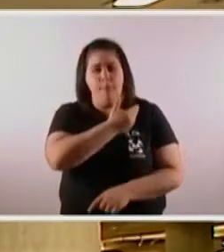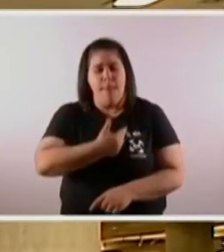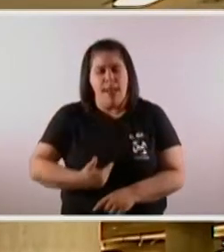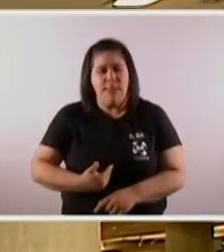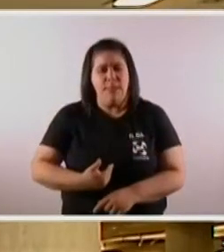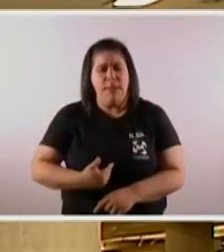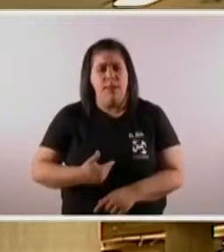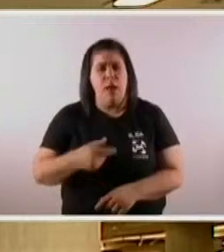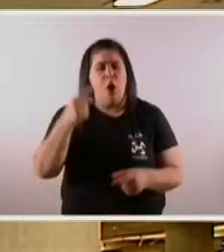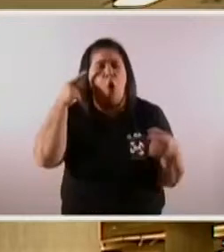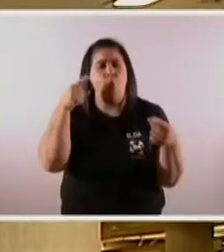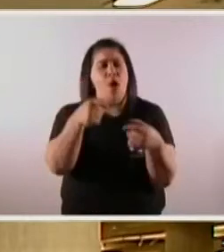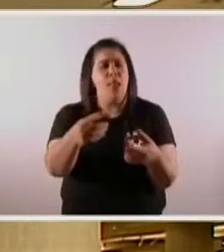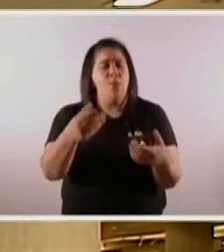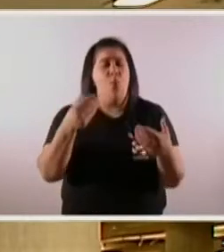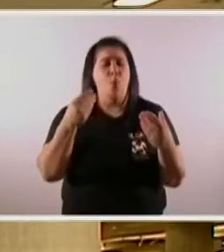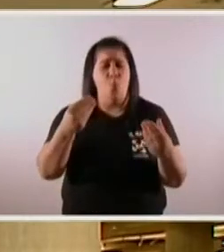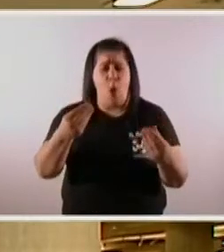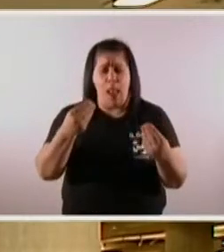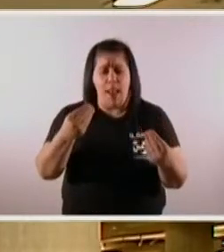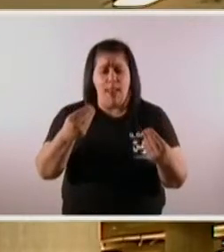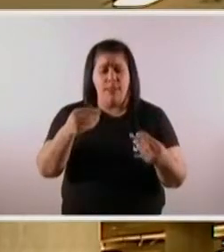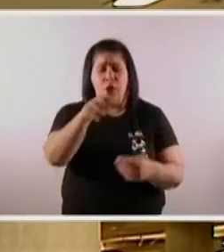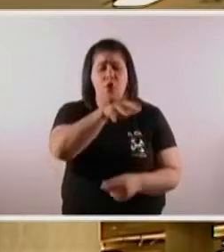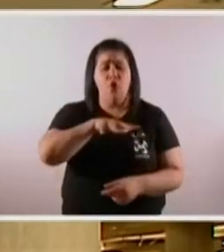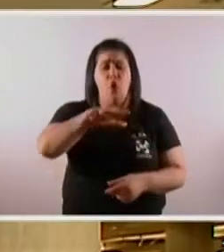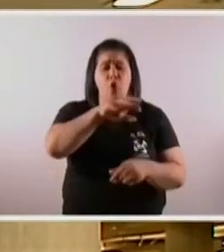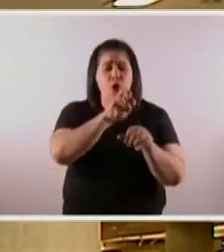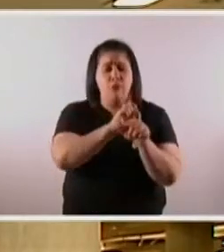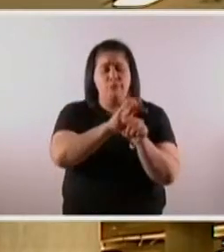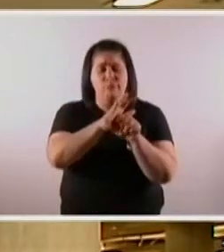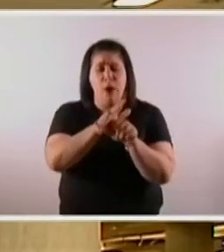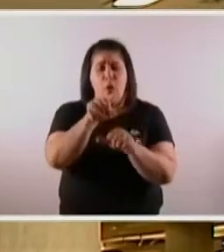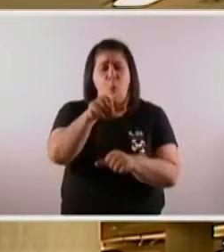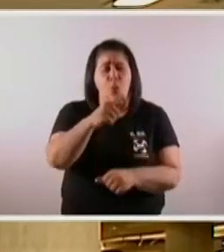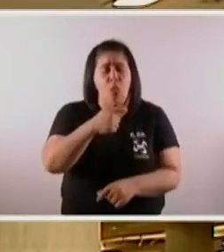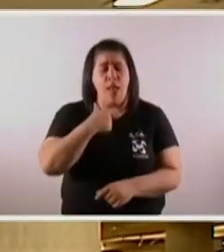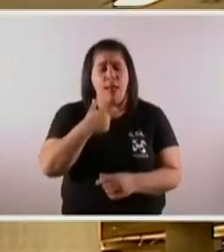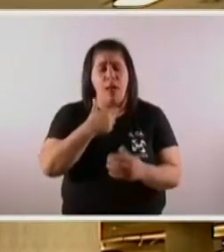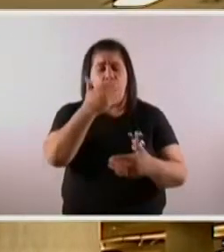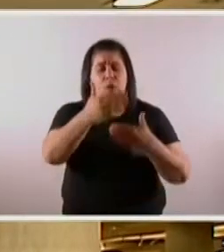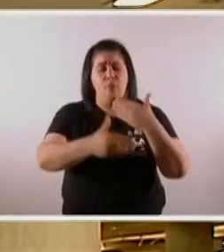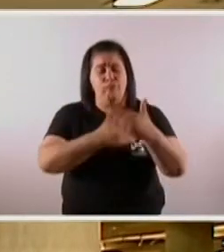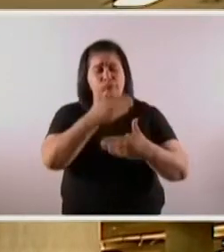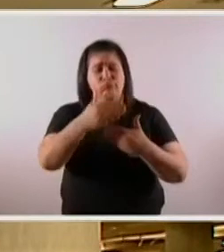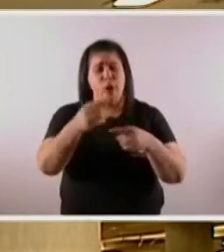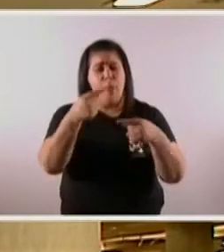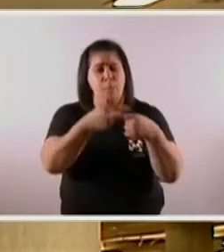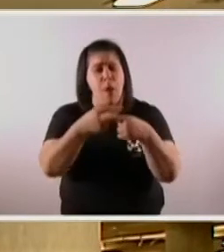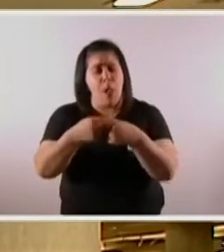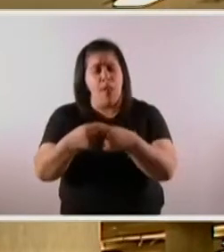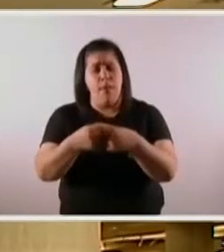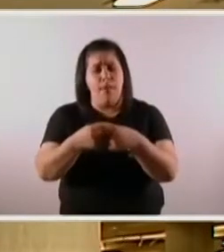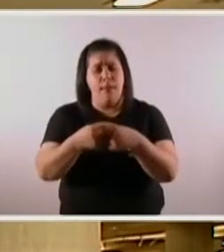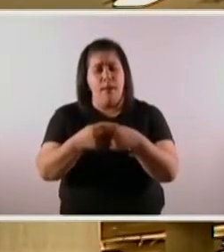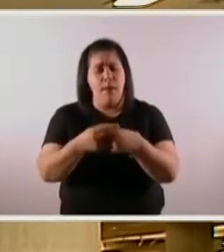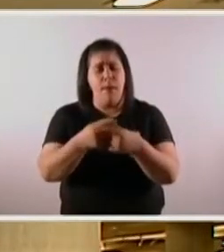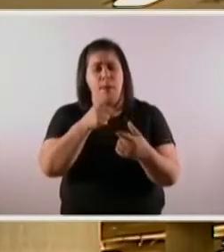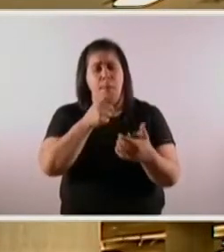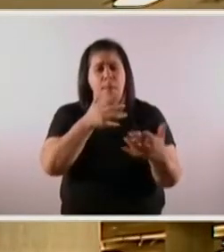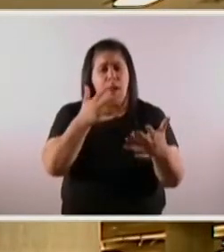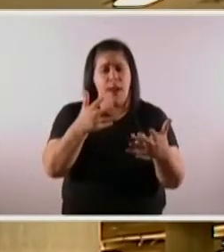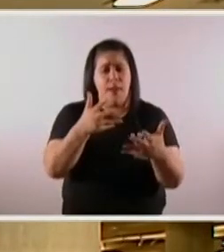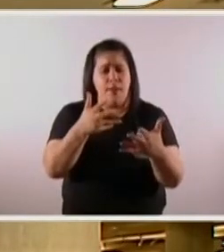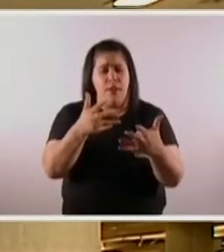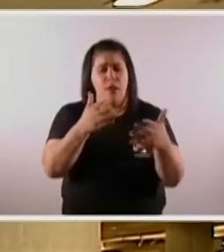¿Cuál es el verdadero objetivo de que en este contexto de pandemia, más allá de que usted quiere seguir con la intencionalidad política que considera que existe, pero habla del